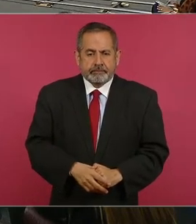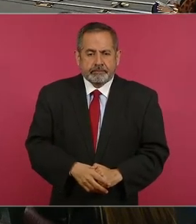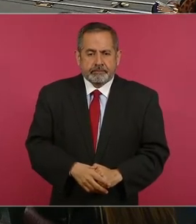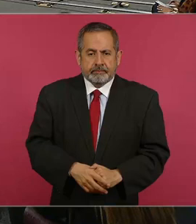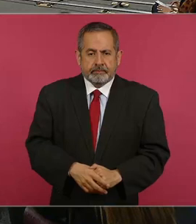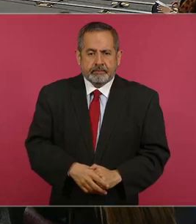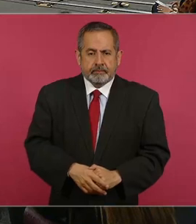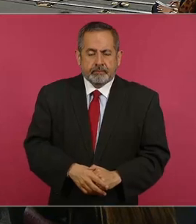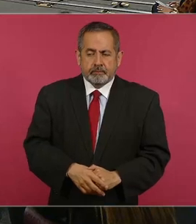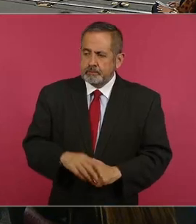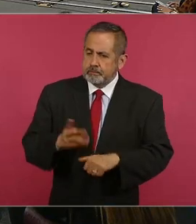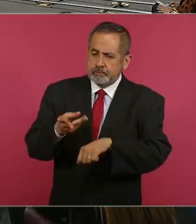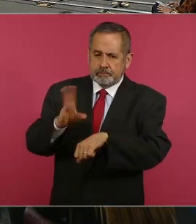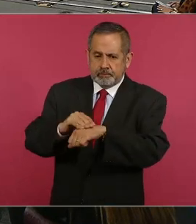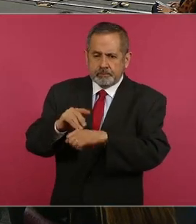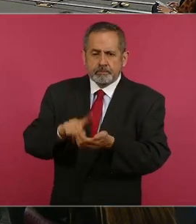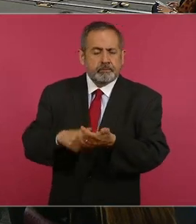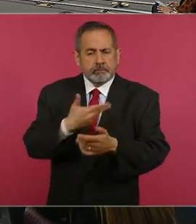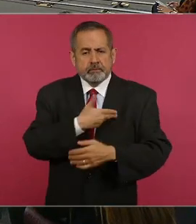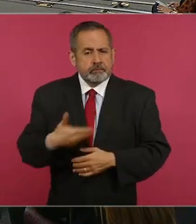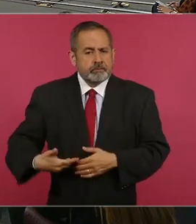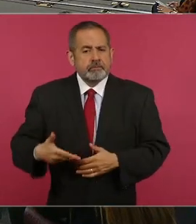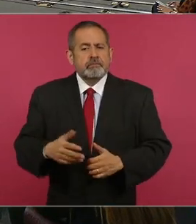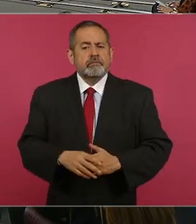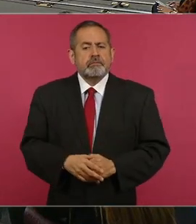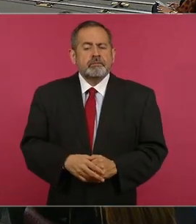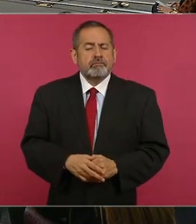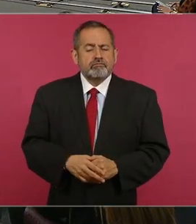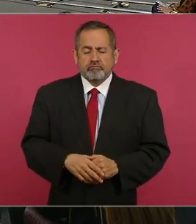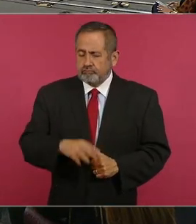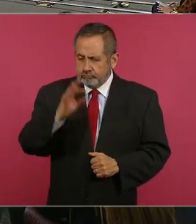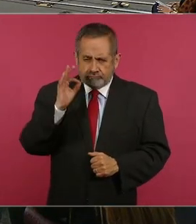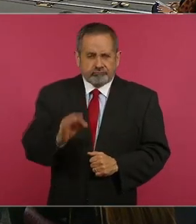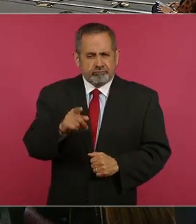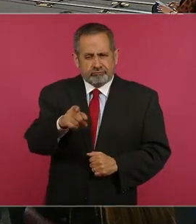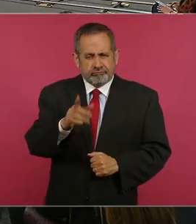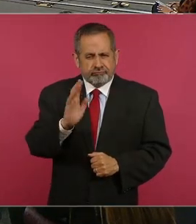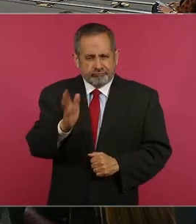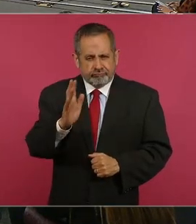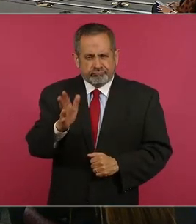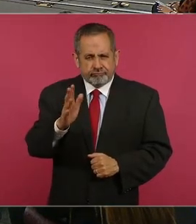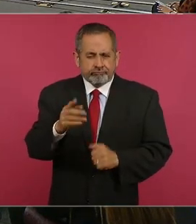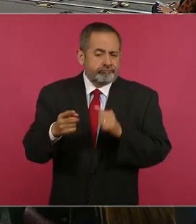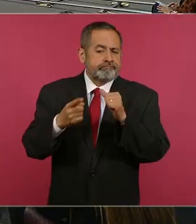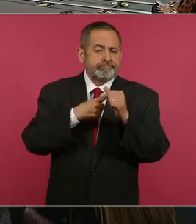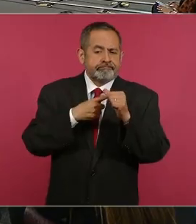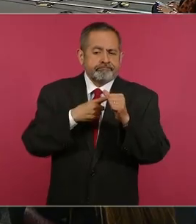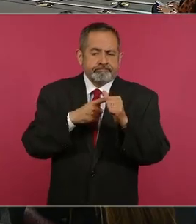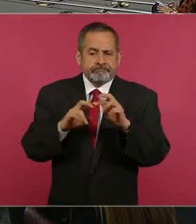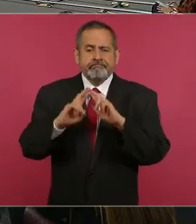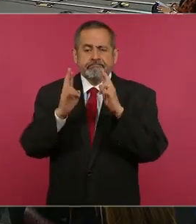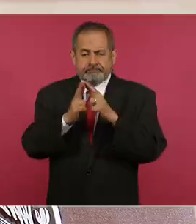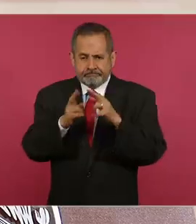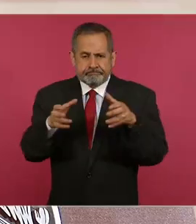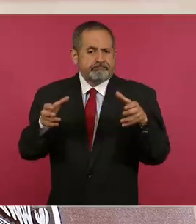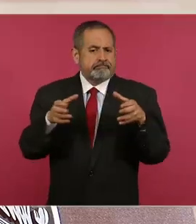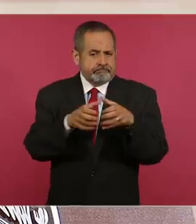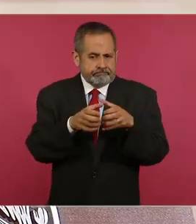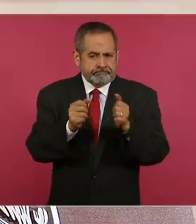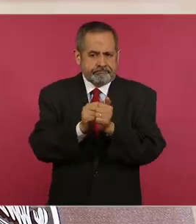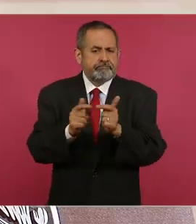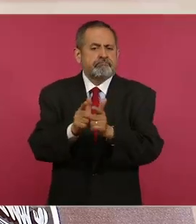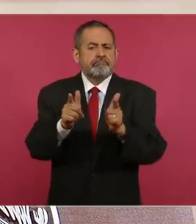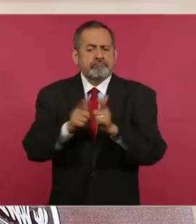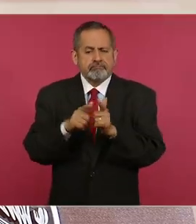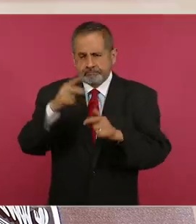Sí, con su permiso, presidente. En efecto, tuvimos ya un acercamiento con el Grupo